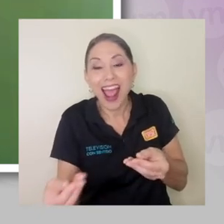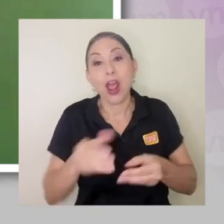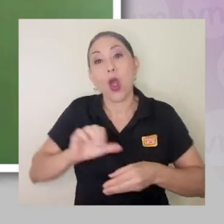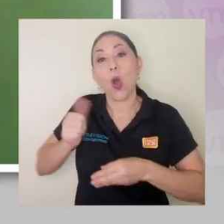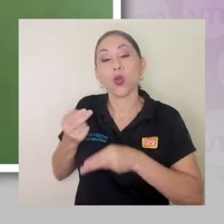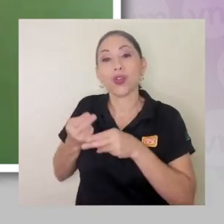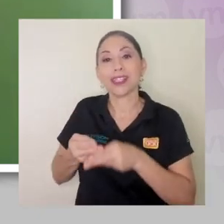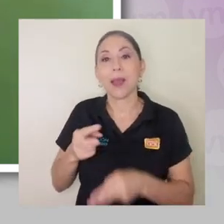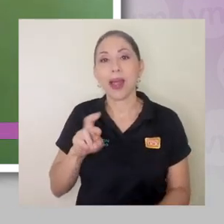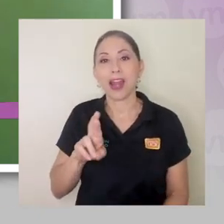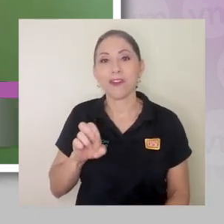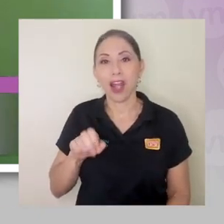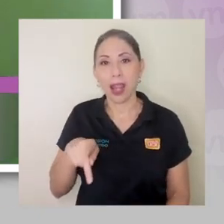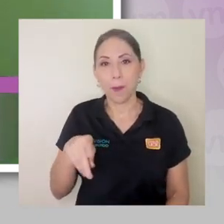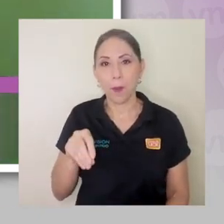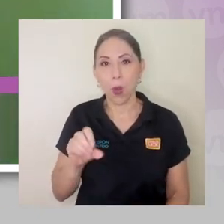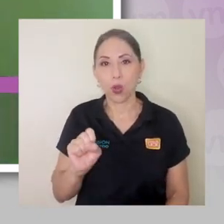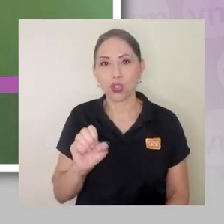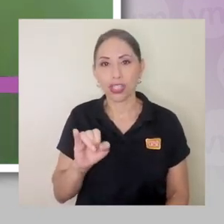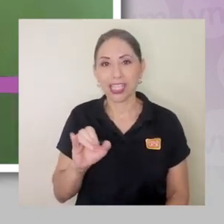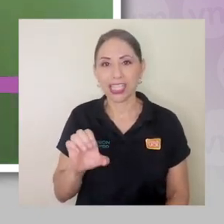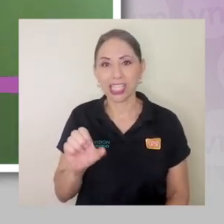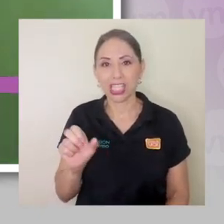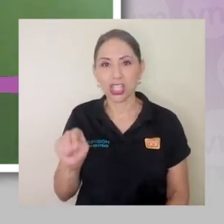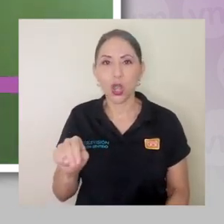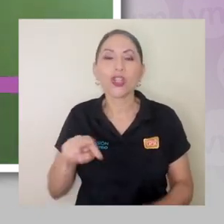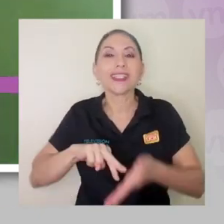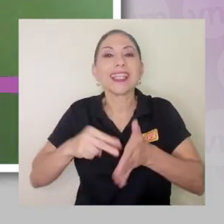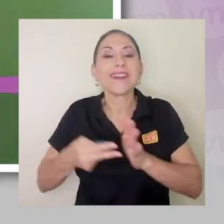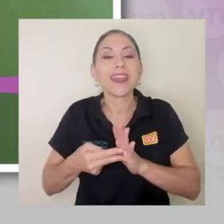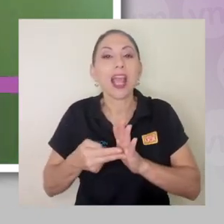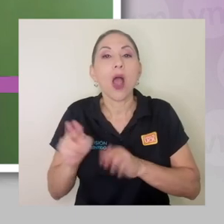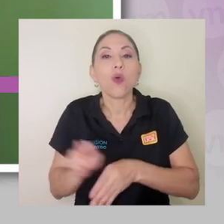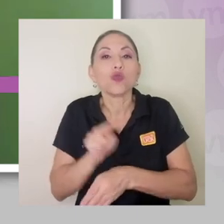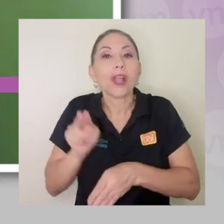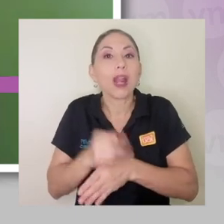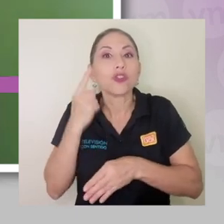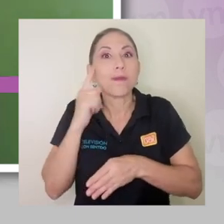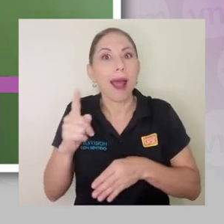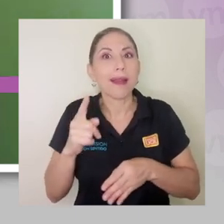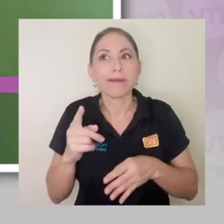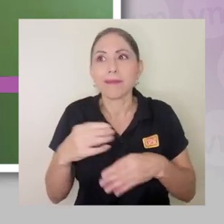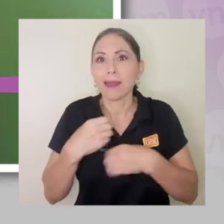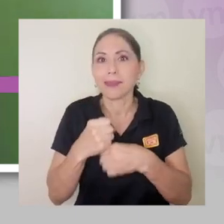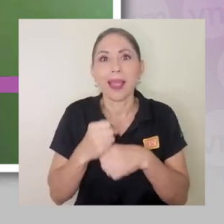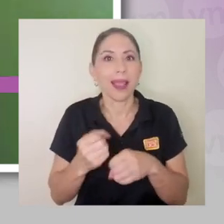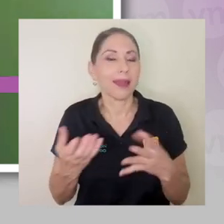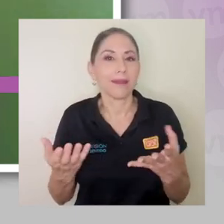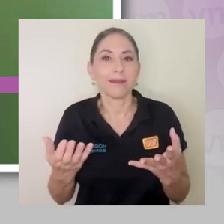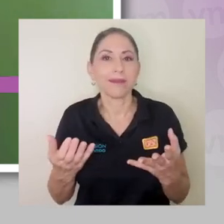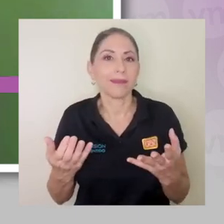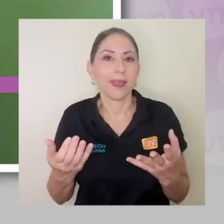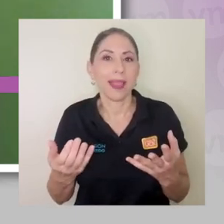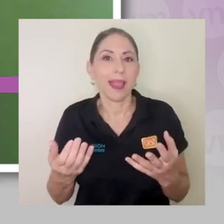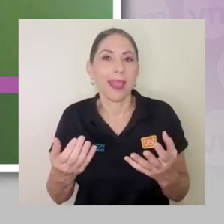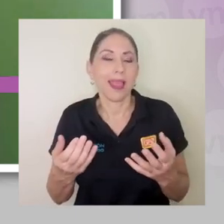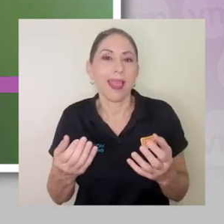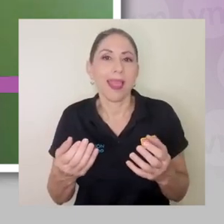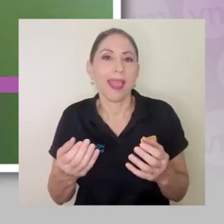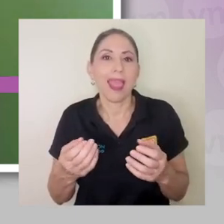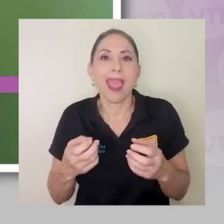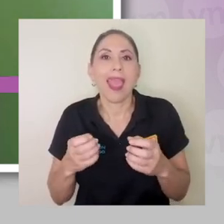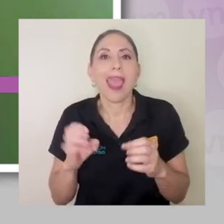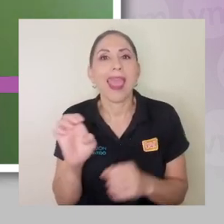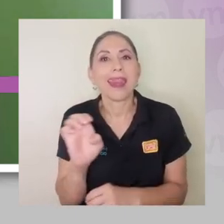aprovecharlo un poco en generación de energía, también, muchos de los, desechos orgánicos se utilizan